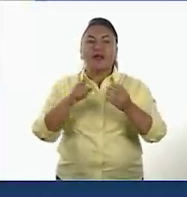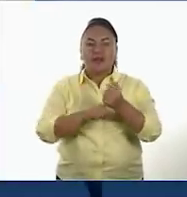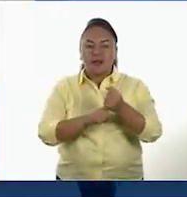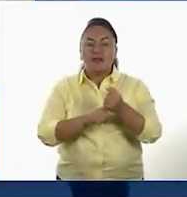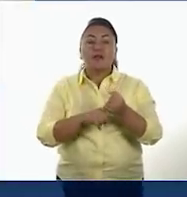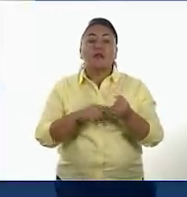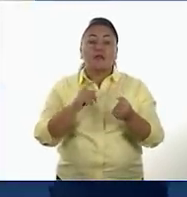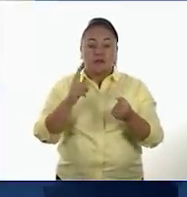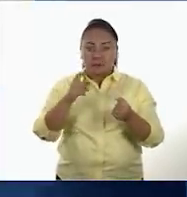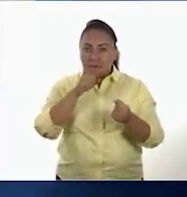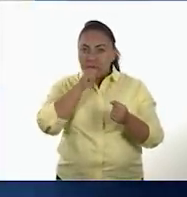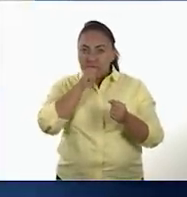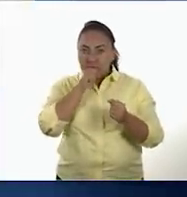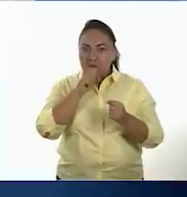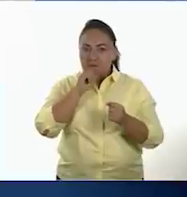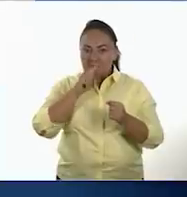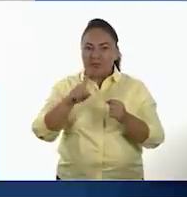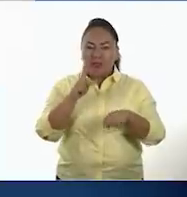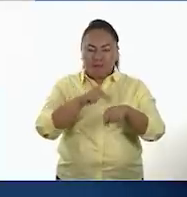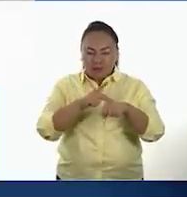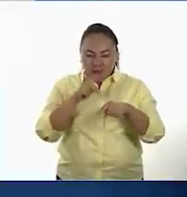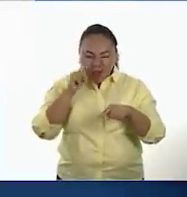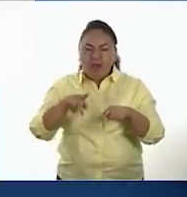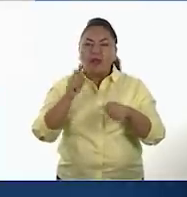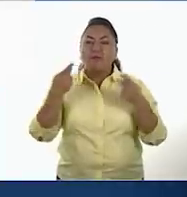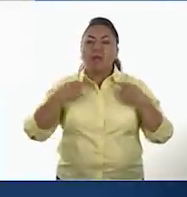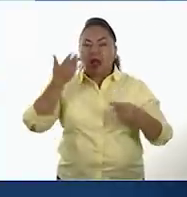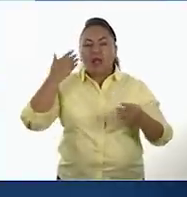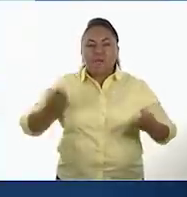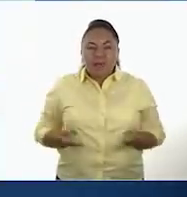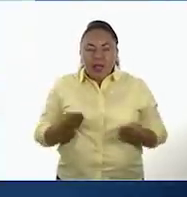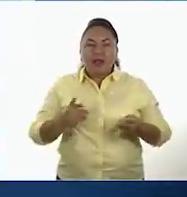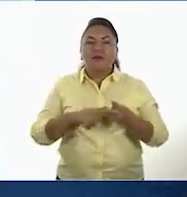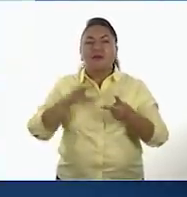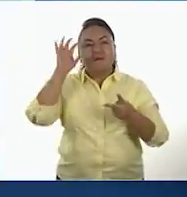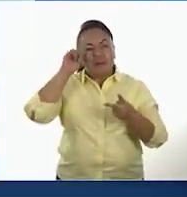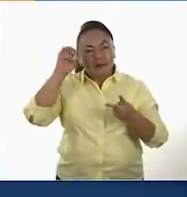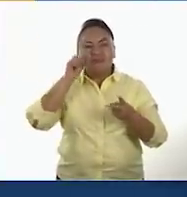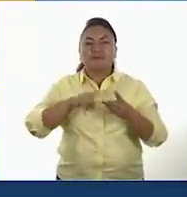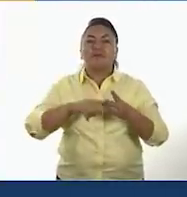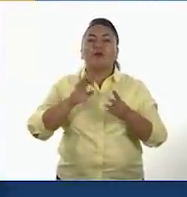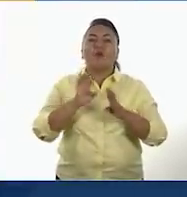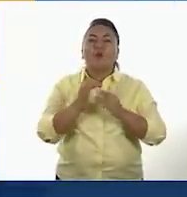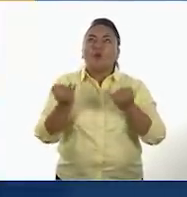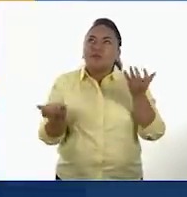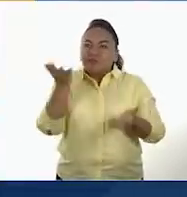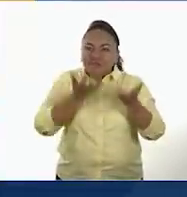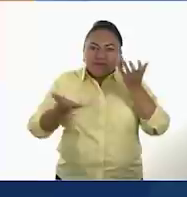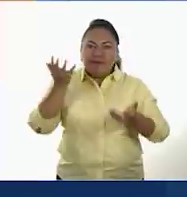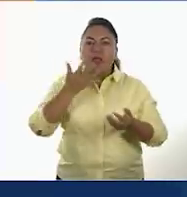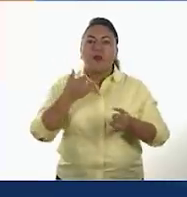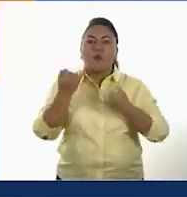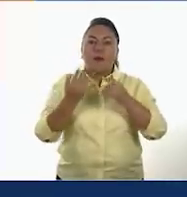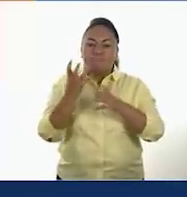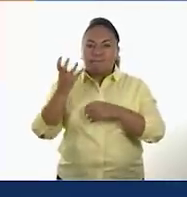artífices, puesto que las piezas representan danzantes, bufones, acróbatas, jugadores de pelota,